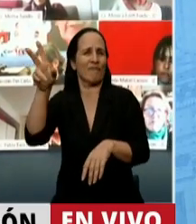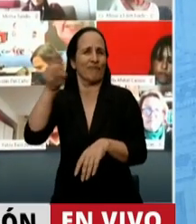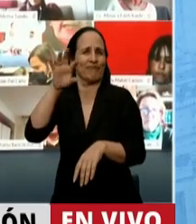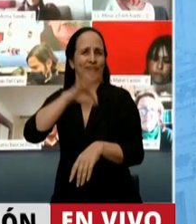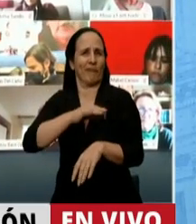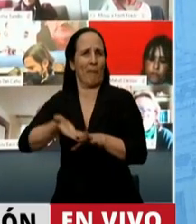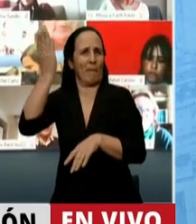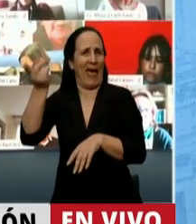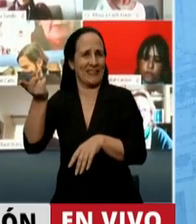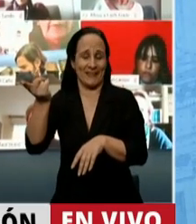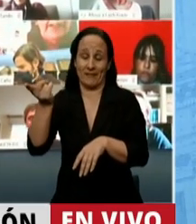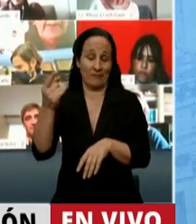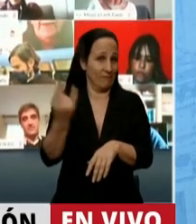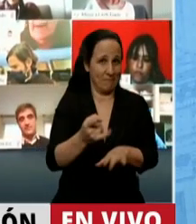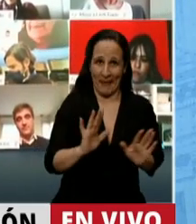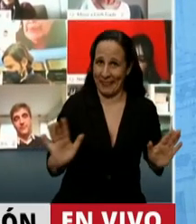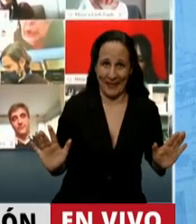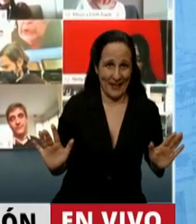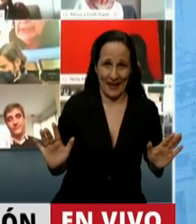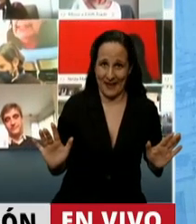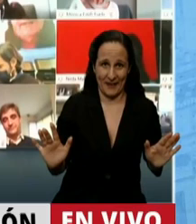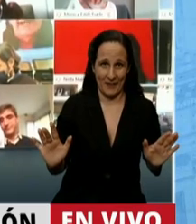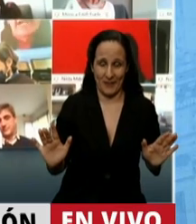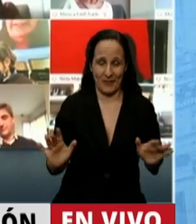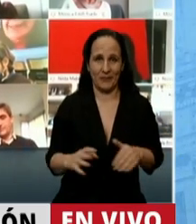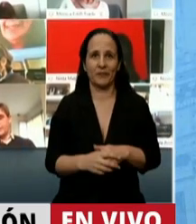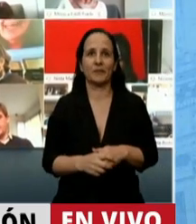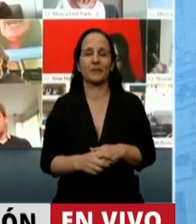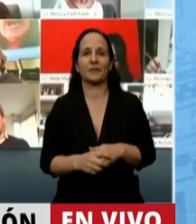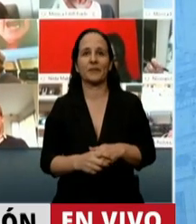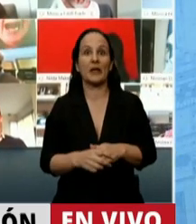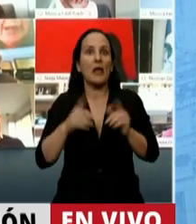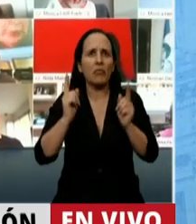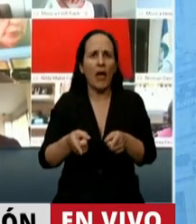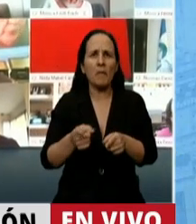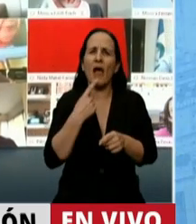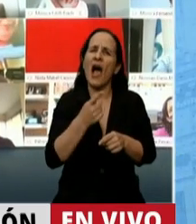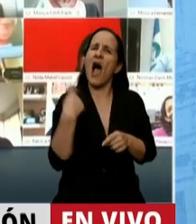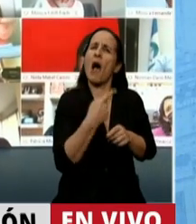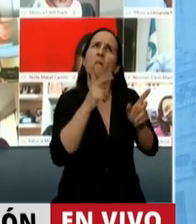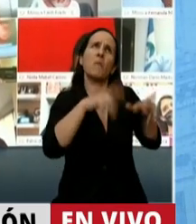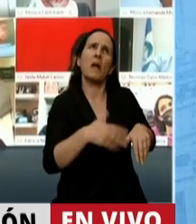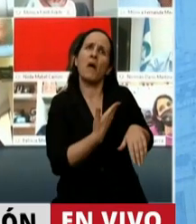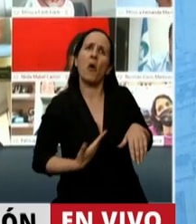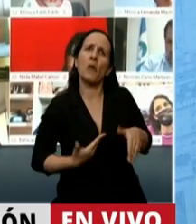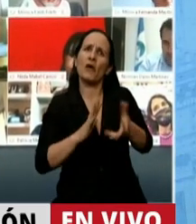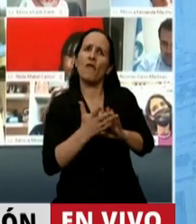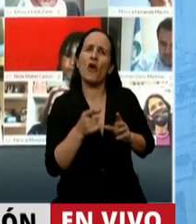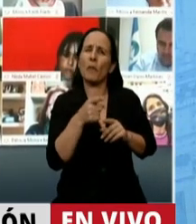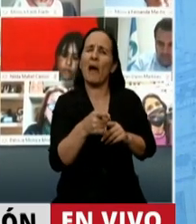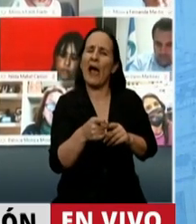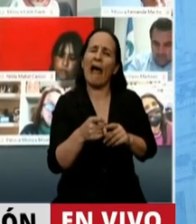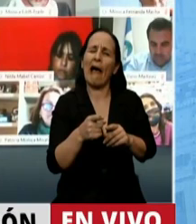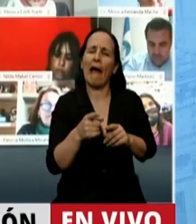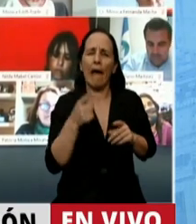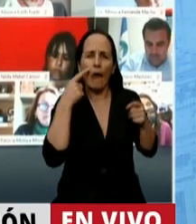Y también es mentira que las políticas que tuvimos hayan perseguido una política de